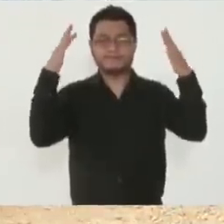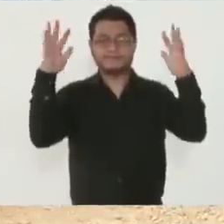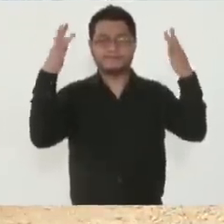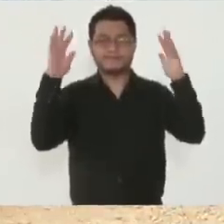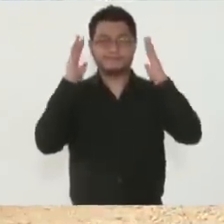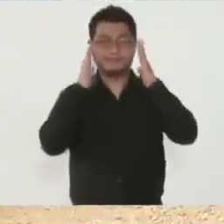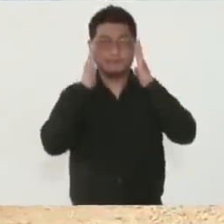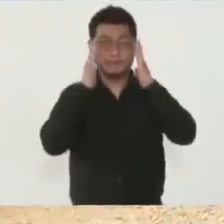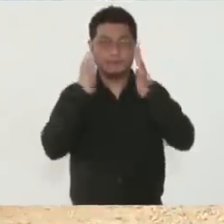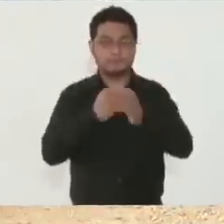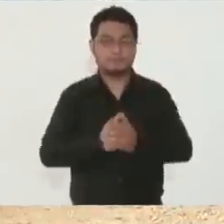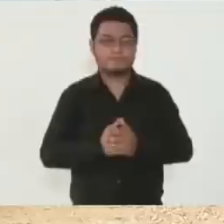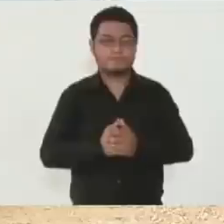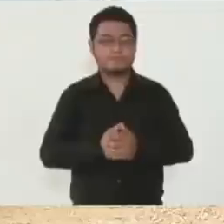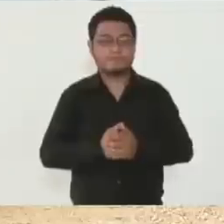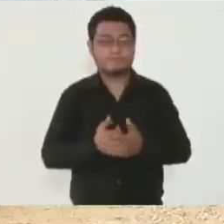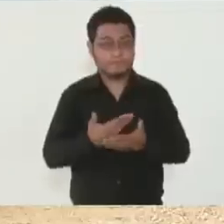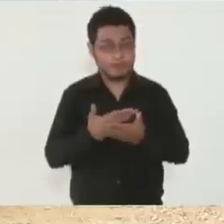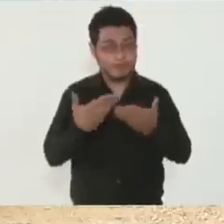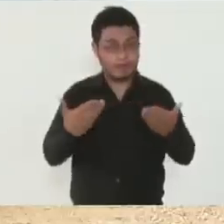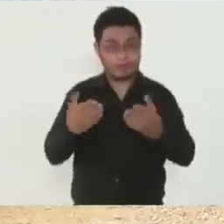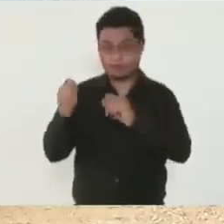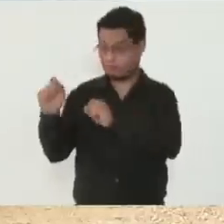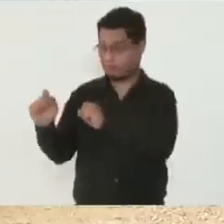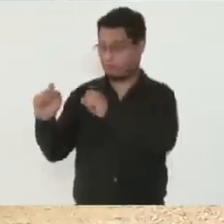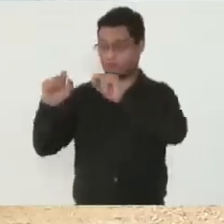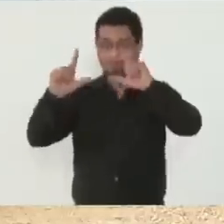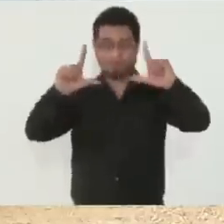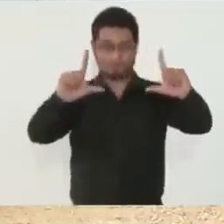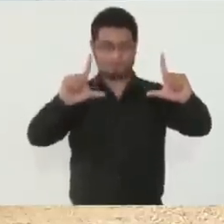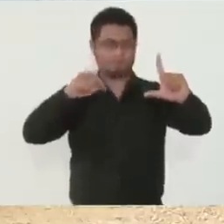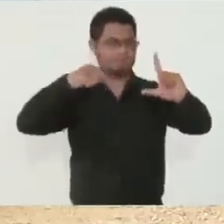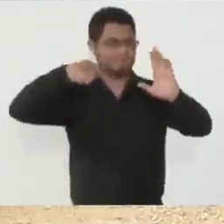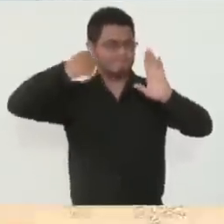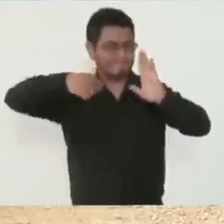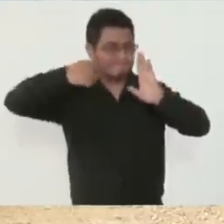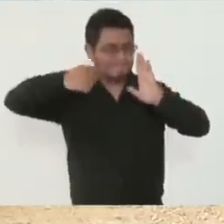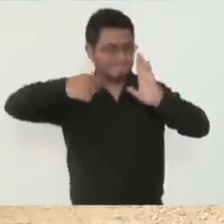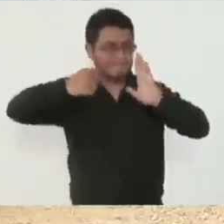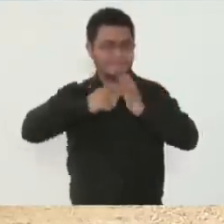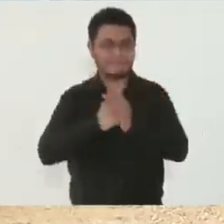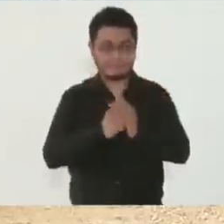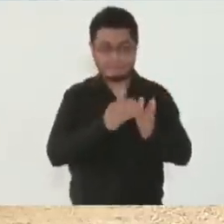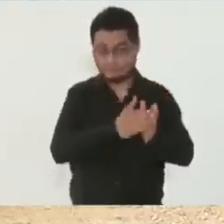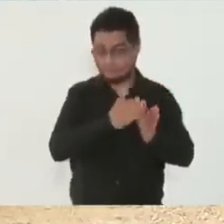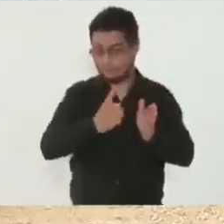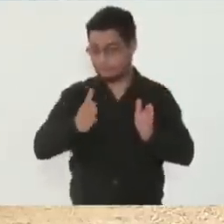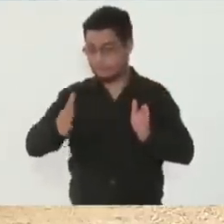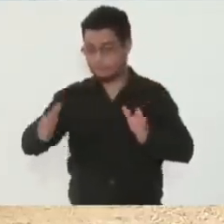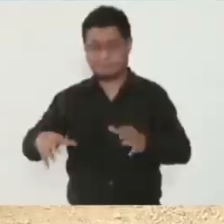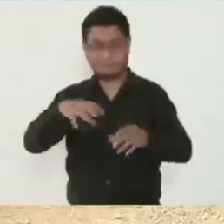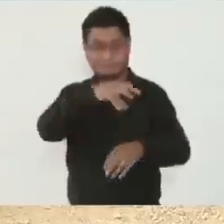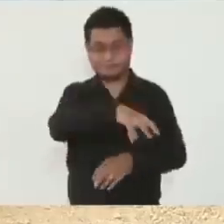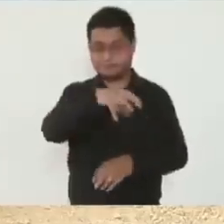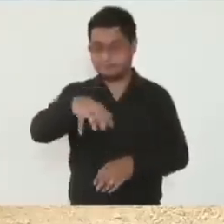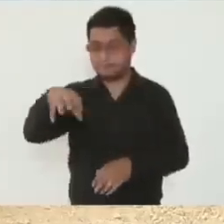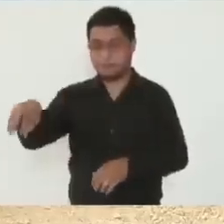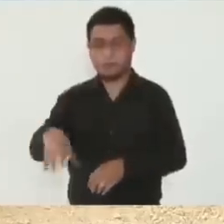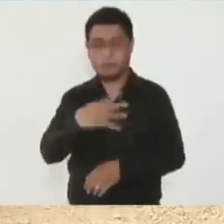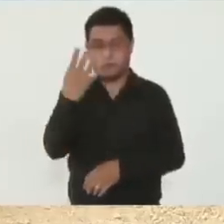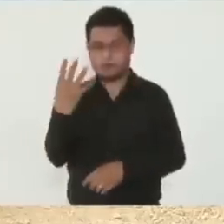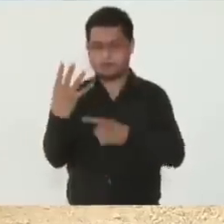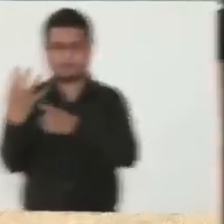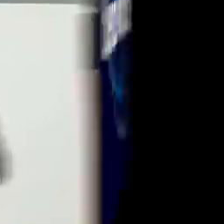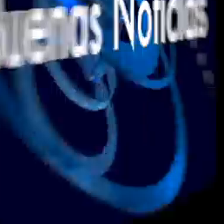Procedemos con la proyección del video Avances Tramo 4 y Samal Cancún